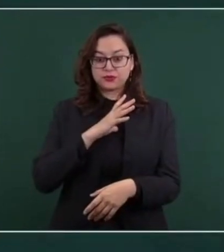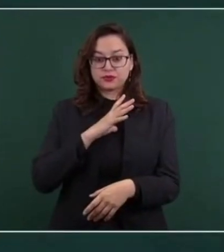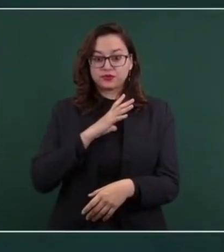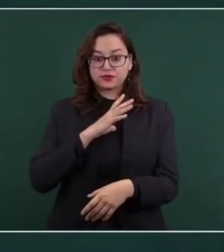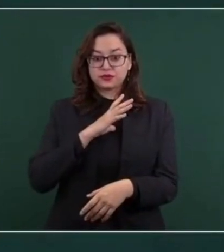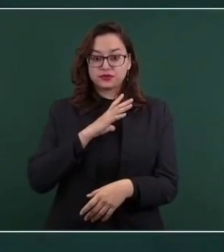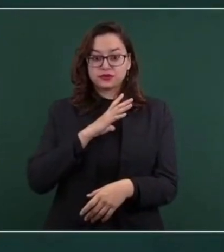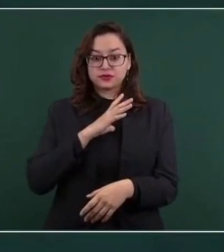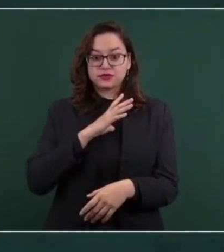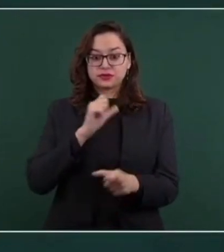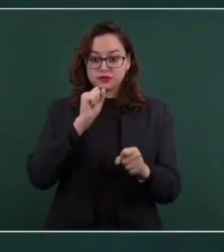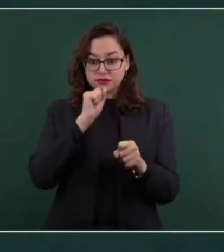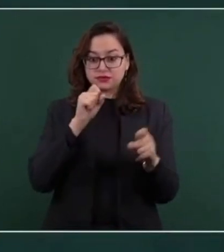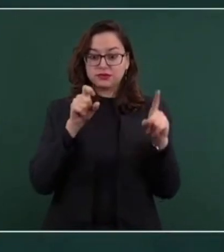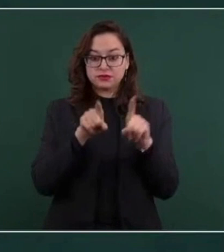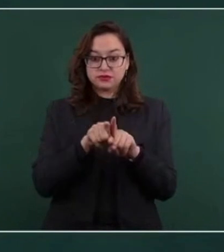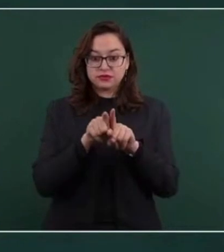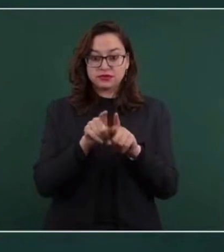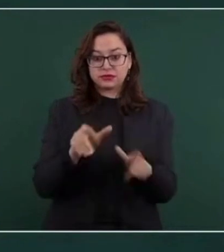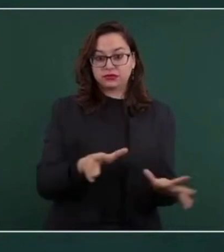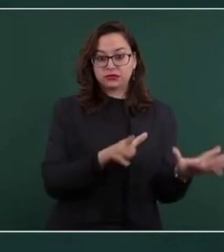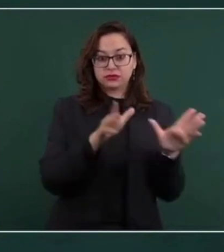y se va a construir